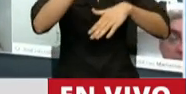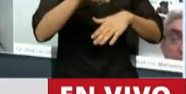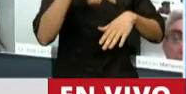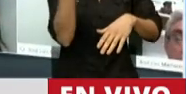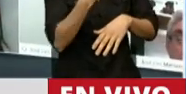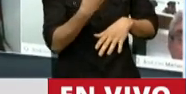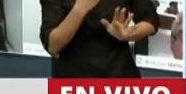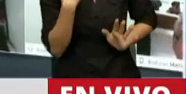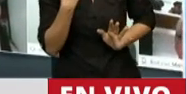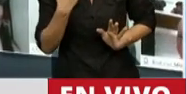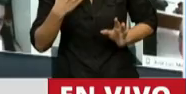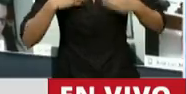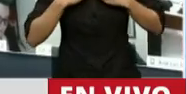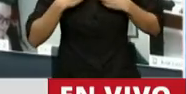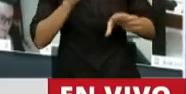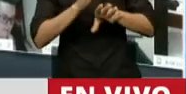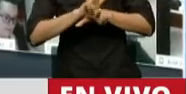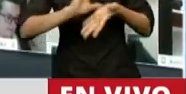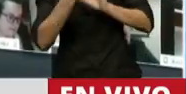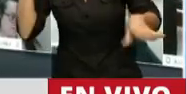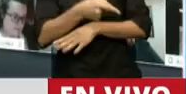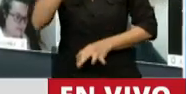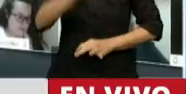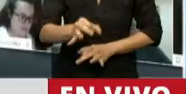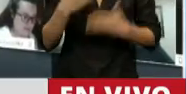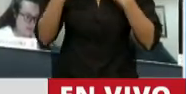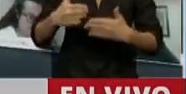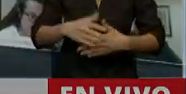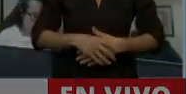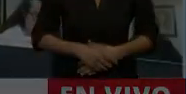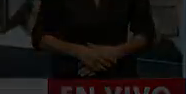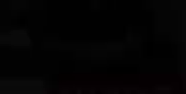tengamos que tomar medidas en contra de nuestro propio pueblo. Muchas gracias, presidente. Gracias, diputado.